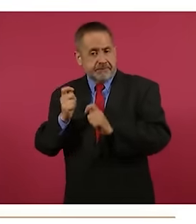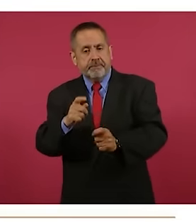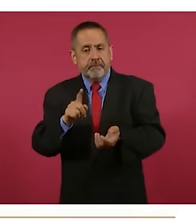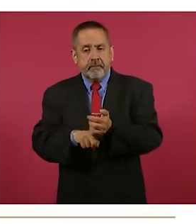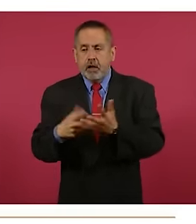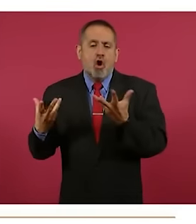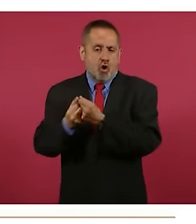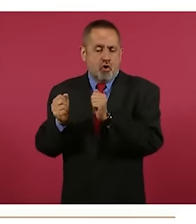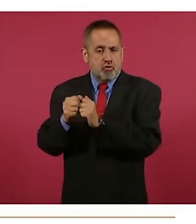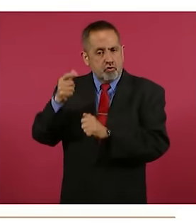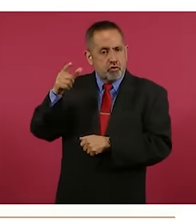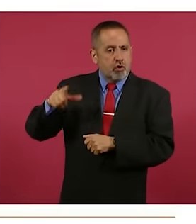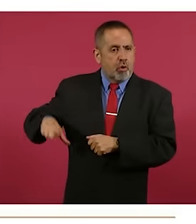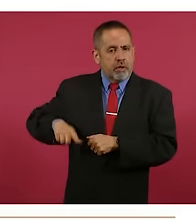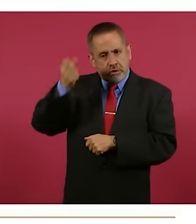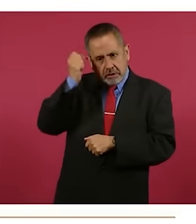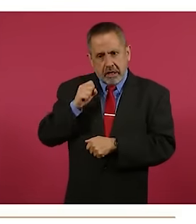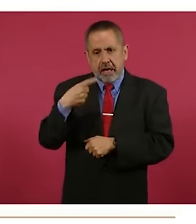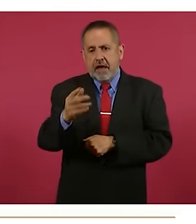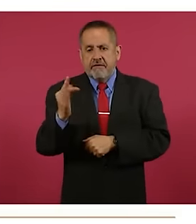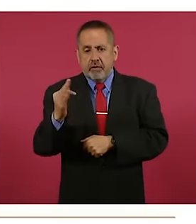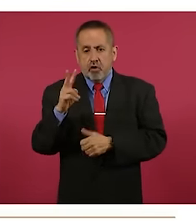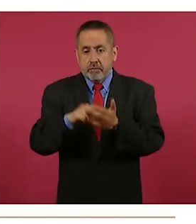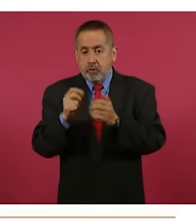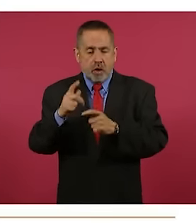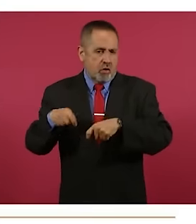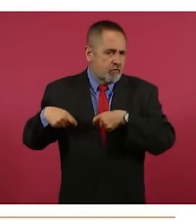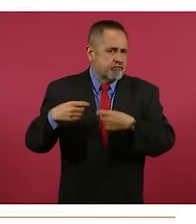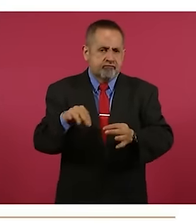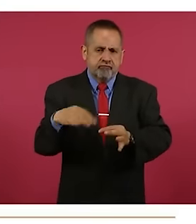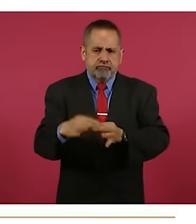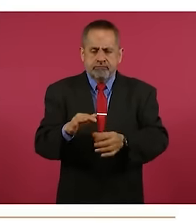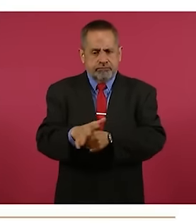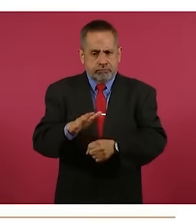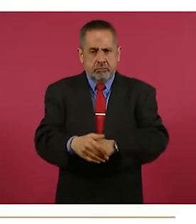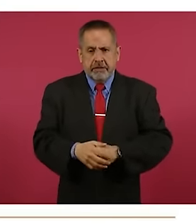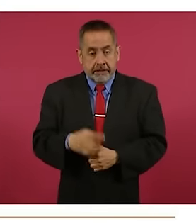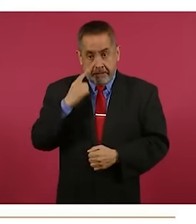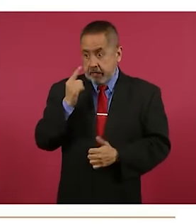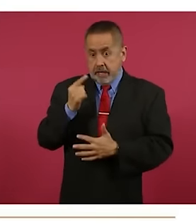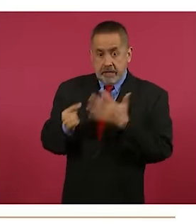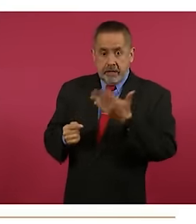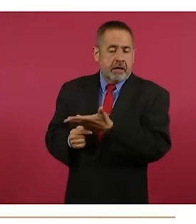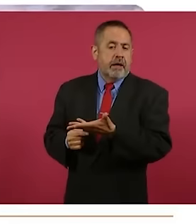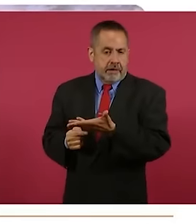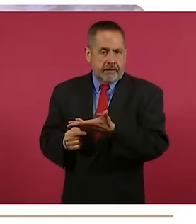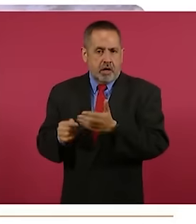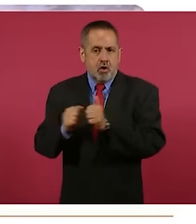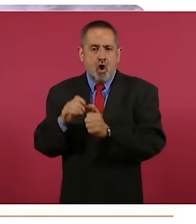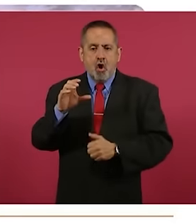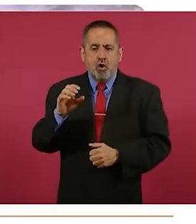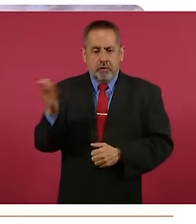estado de Sinaloa en febrero de 2024. Estas son algunas de las componentes del acueducto